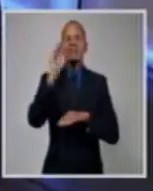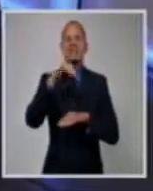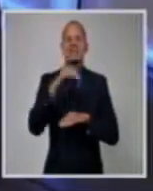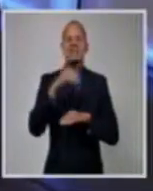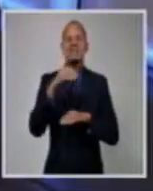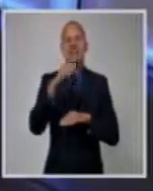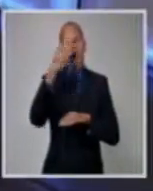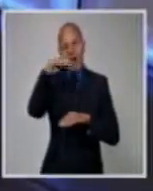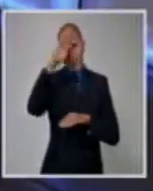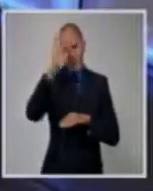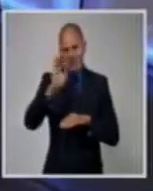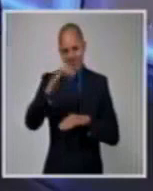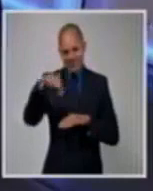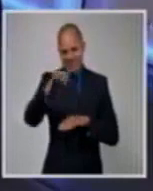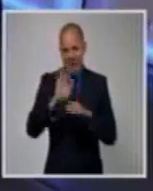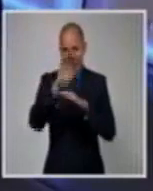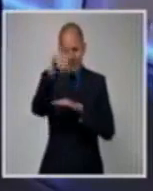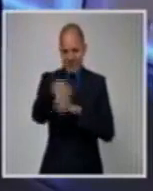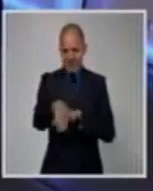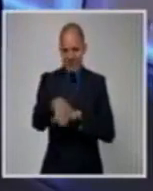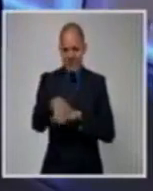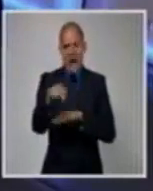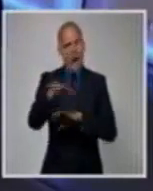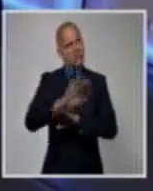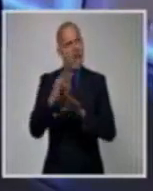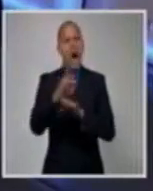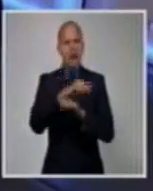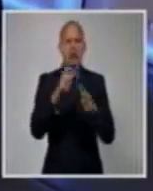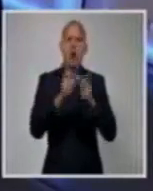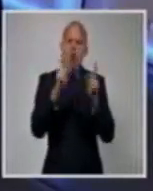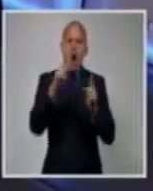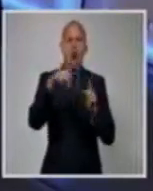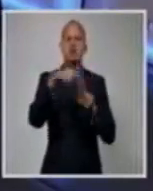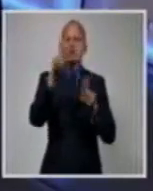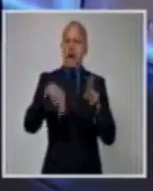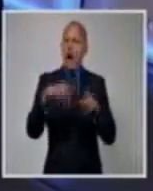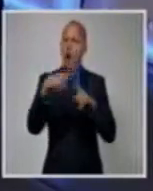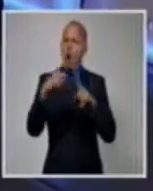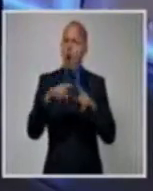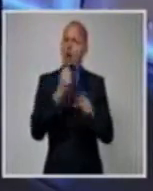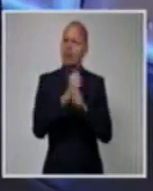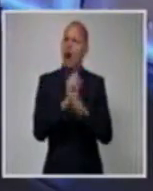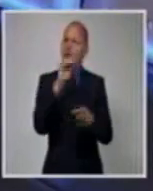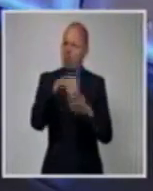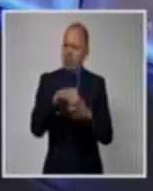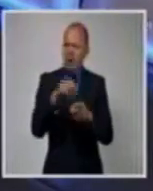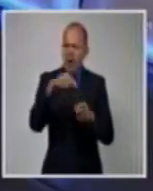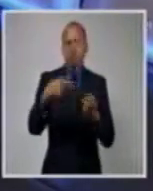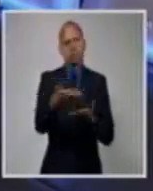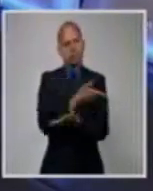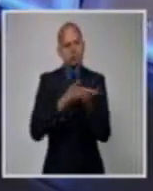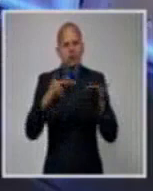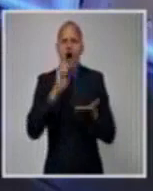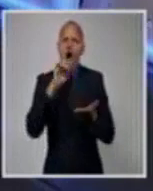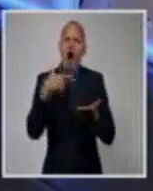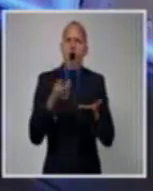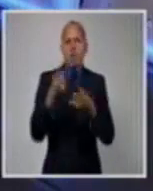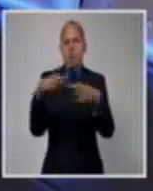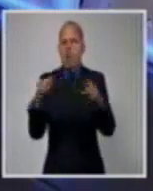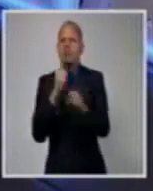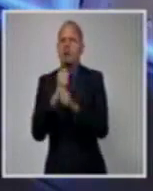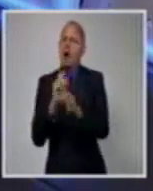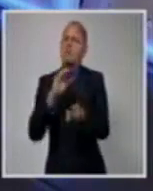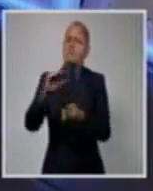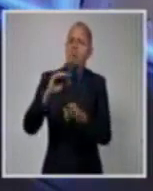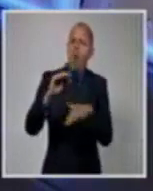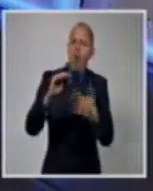diciendo cómo habían estado discutiendo entre teatristas los problemas del teatro. En el momento que el Ministerio de Cultura está debatiendo cómo le va a pagar a los músicos, cómo este Estado va